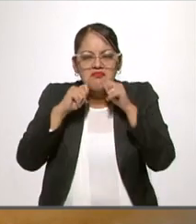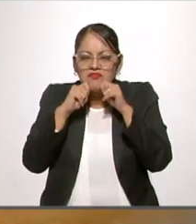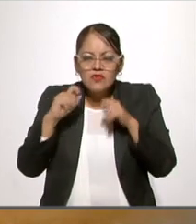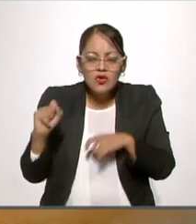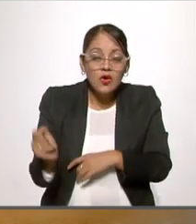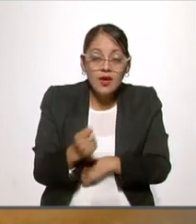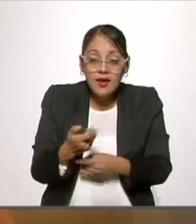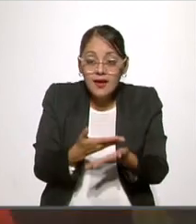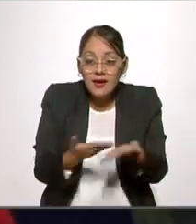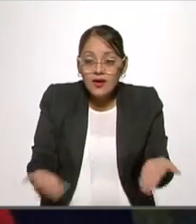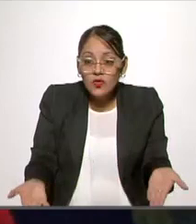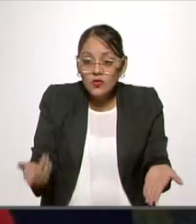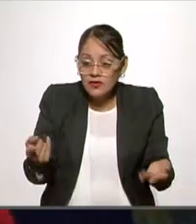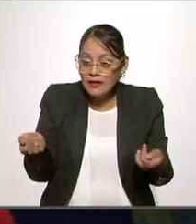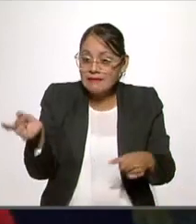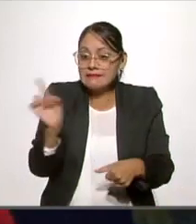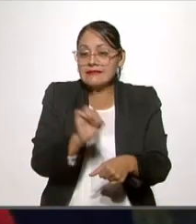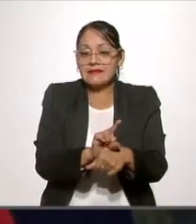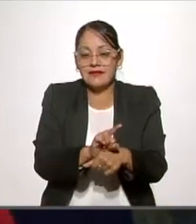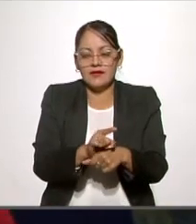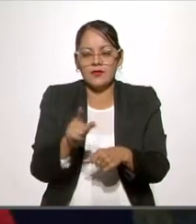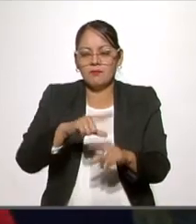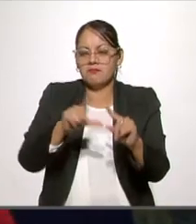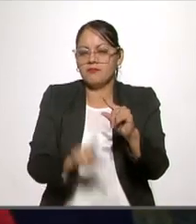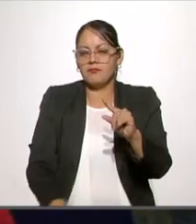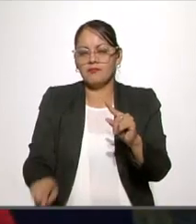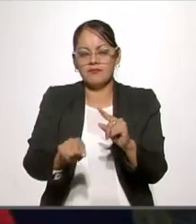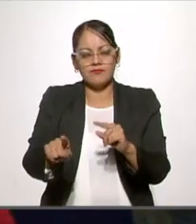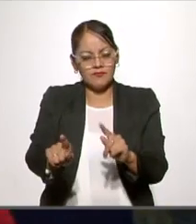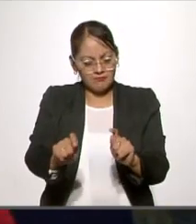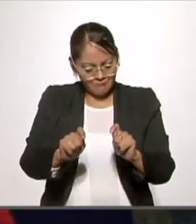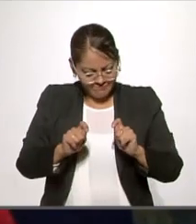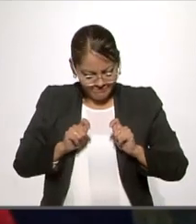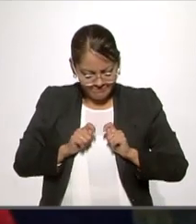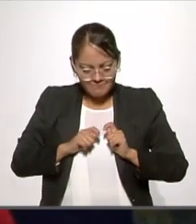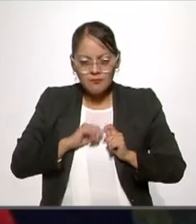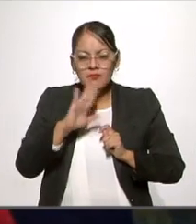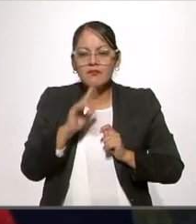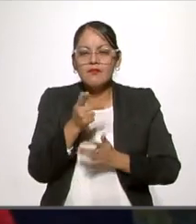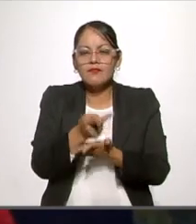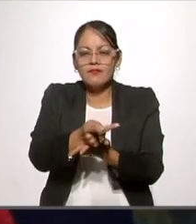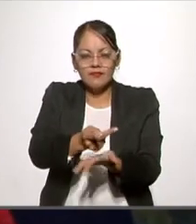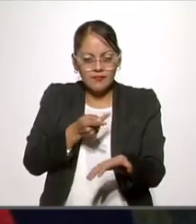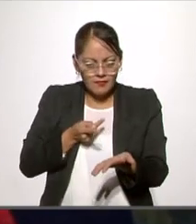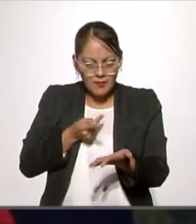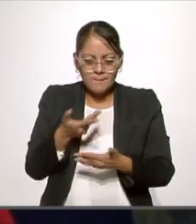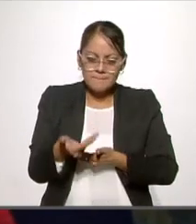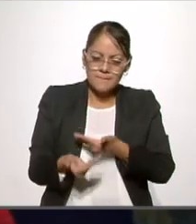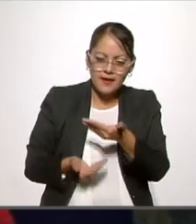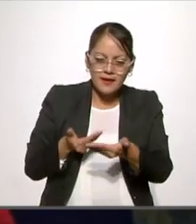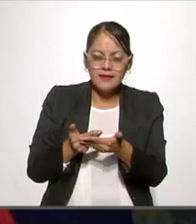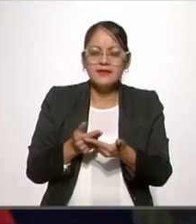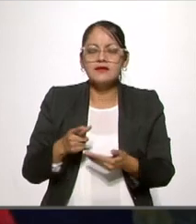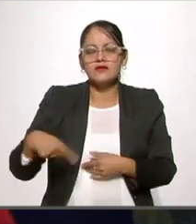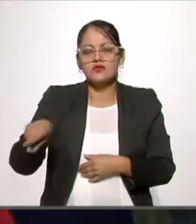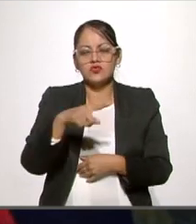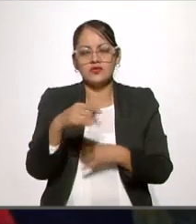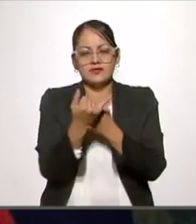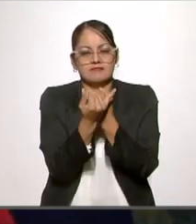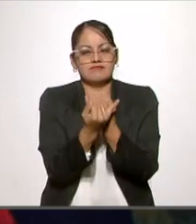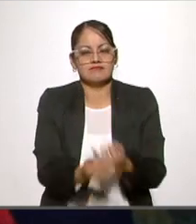llegase un día en que la magnánima nación recompensase mis servicios a la causa santa de su